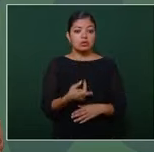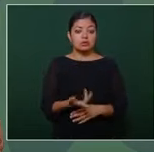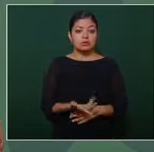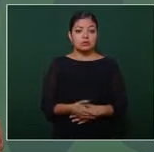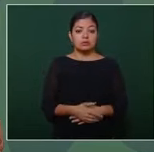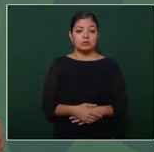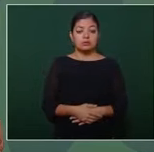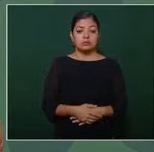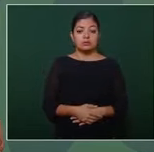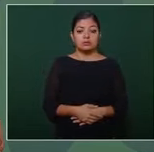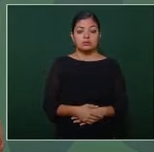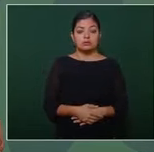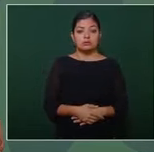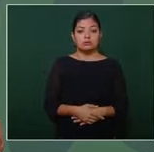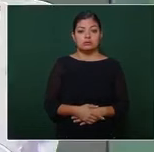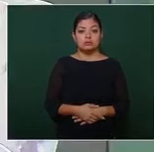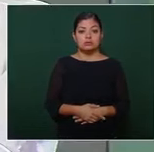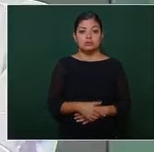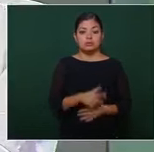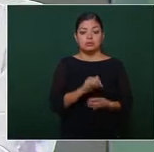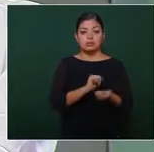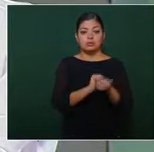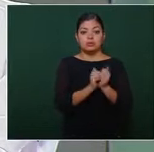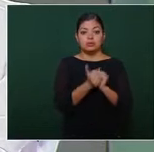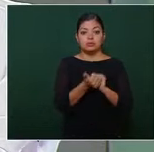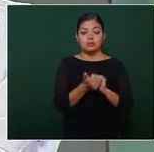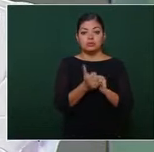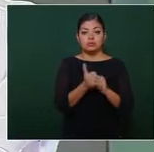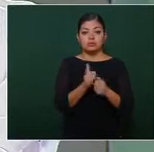y se compraron plantas